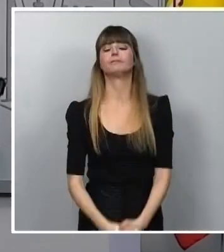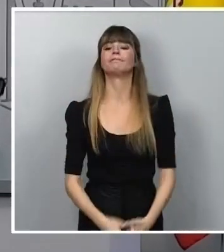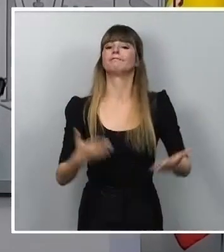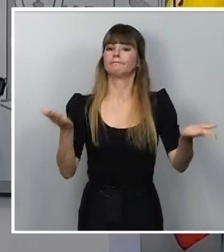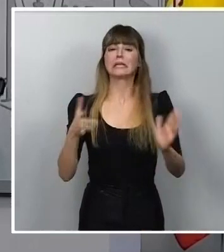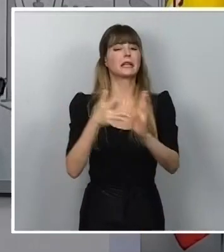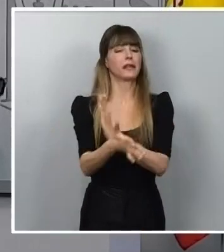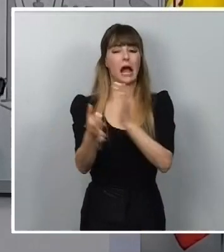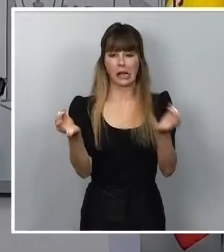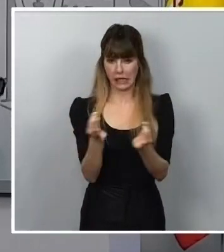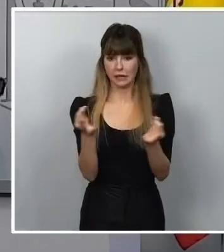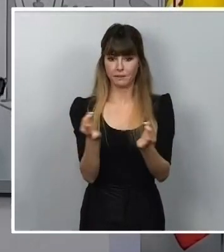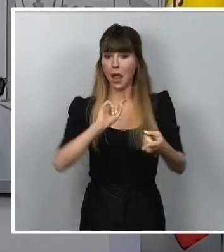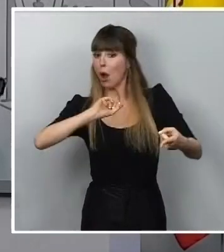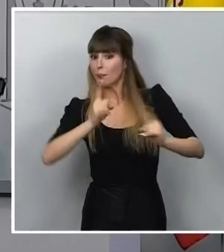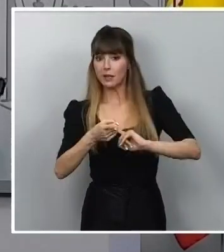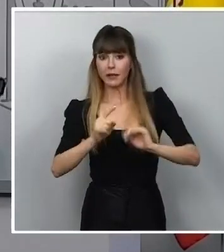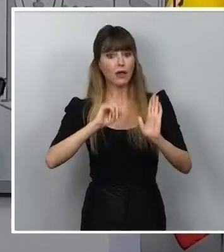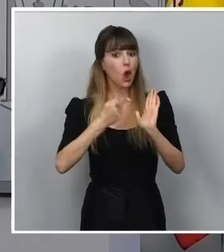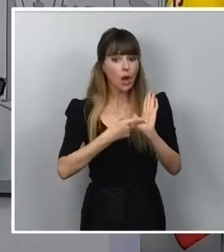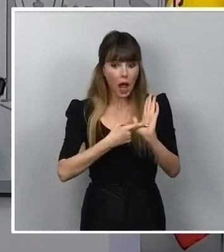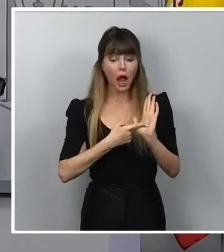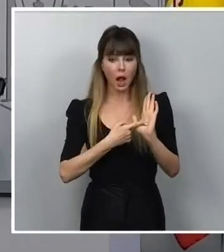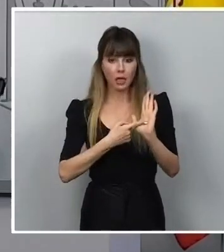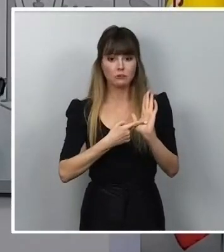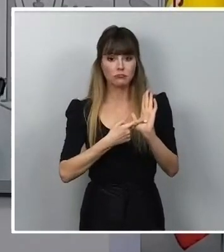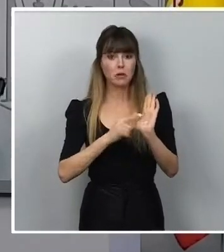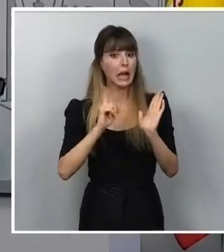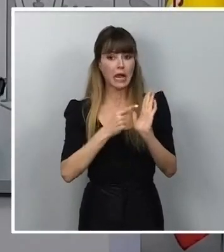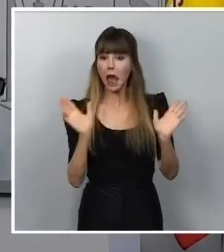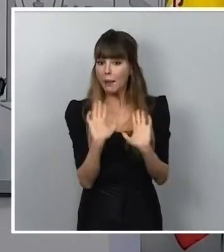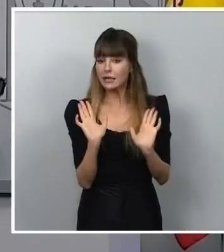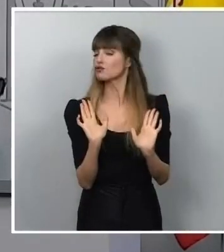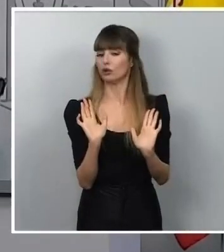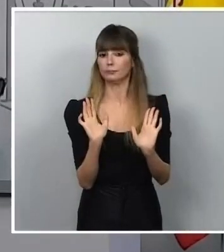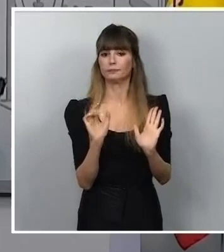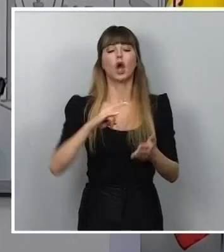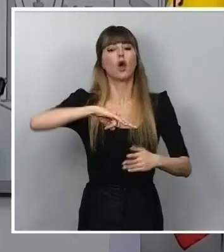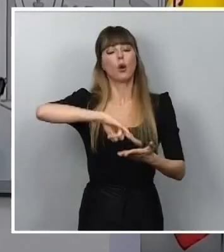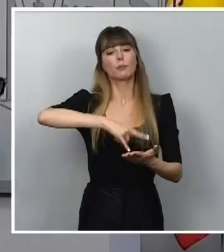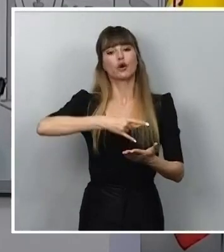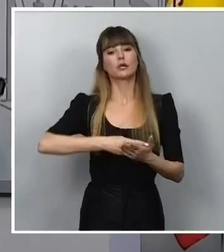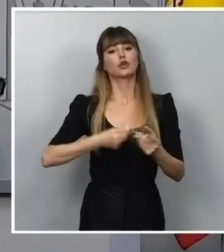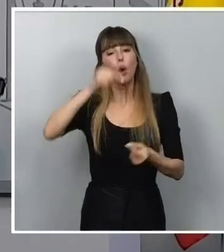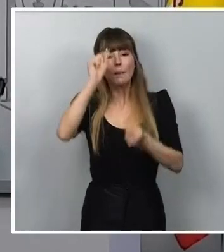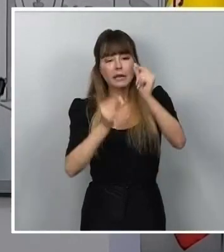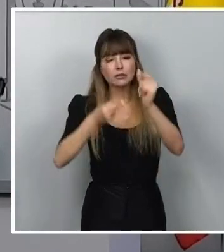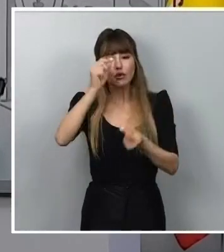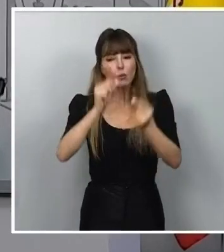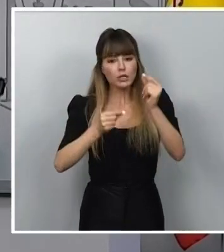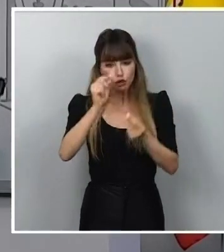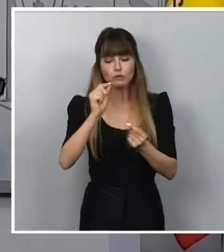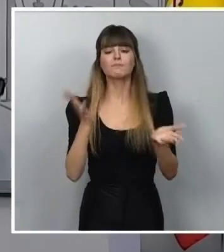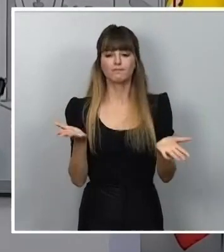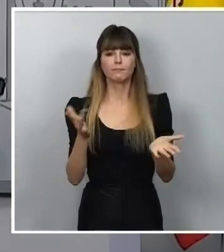decir, no se trata de la modificación legal que requiere el rango de ley que se hará en el proyecto de presupuesto. Ya se lo